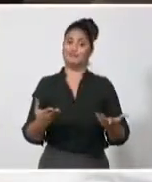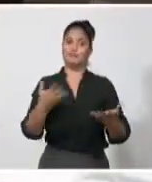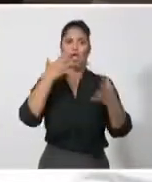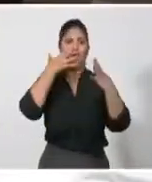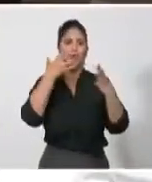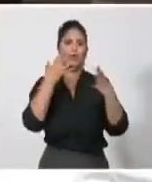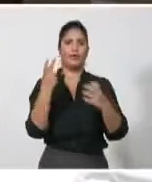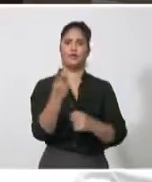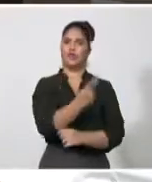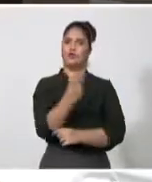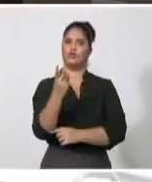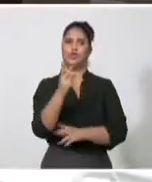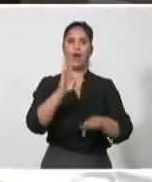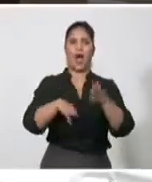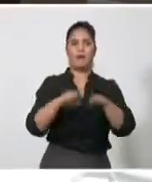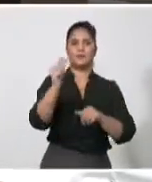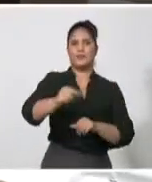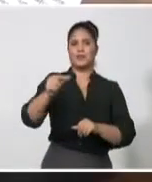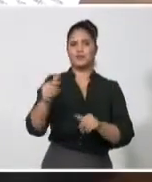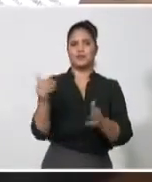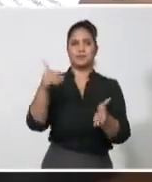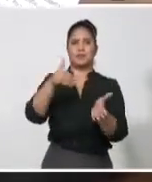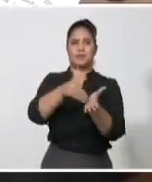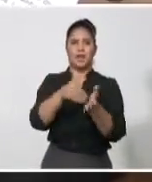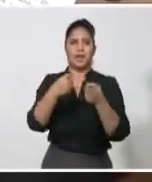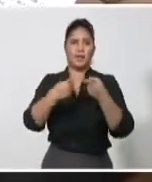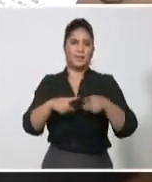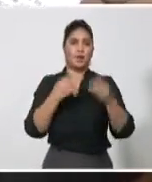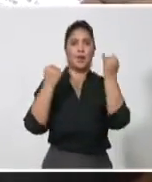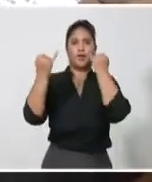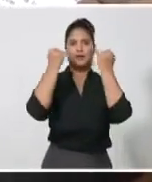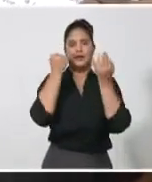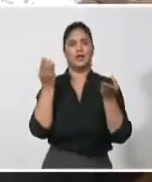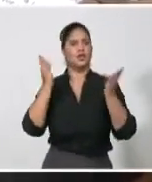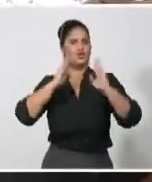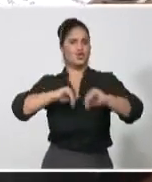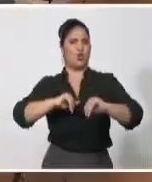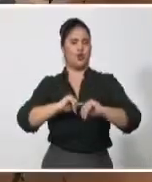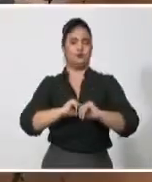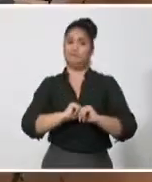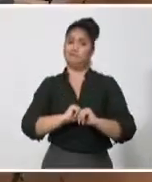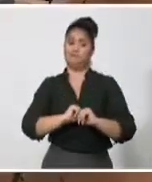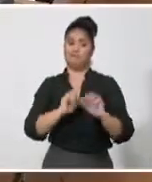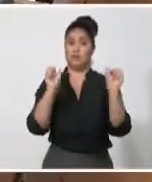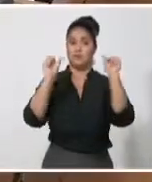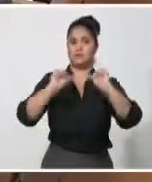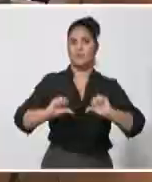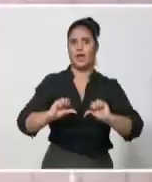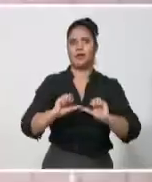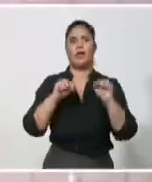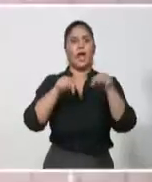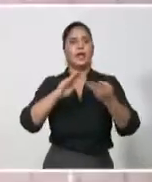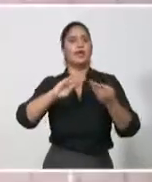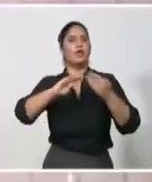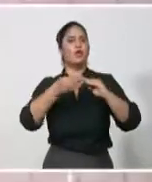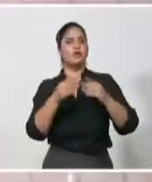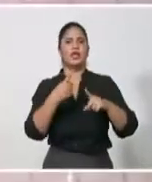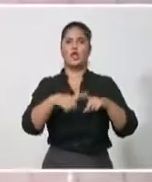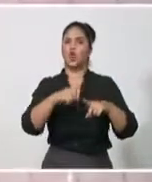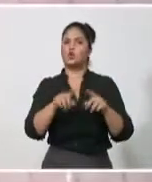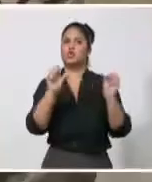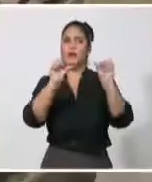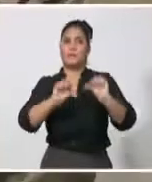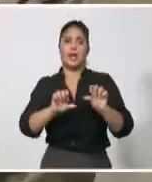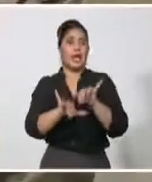toca la reunión del núcleo. La reunión del núcleo tiene que discutir lo mal hecho. Y hay cuestiones también que hay que llevarle al núcleo, aun